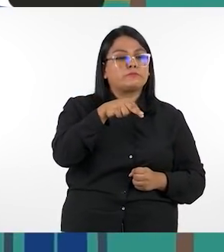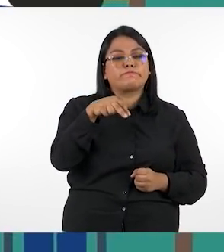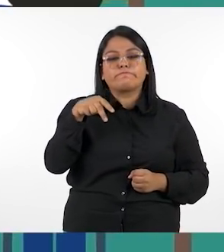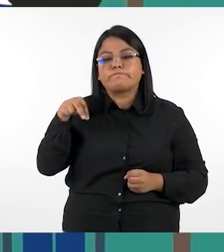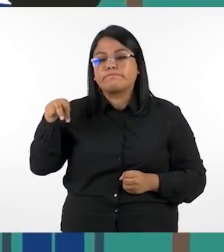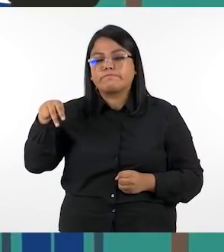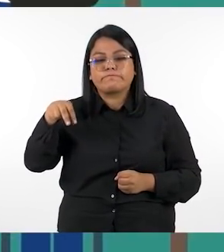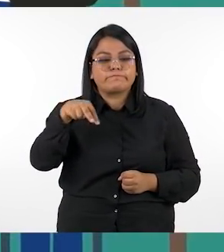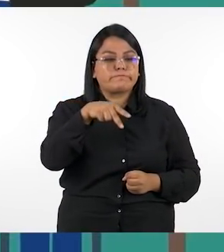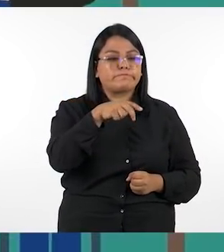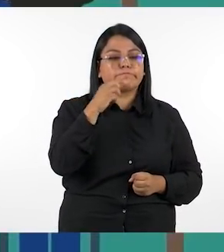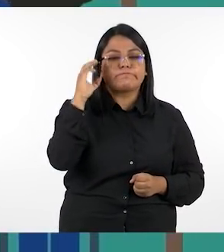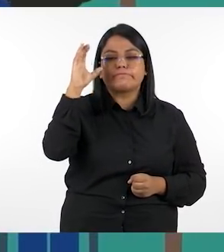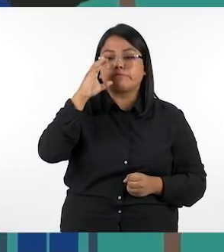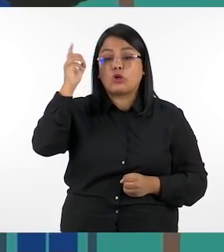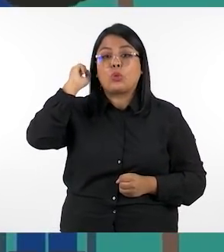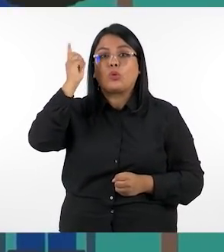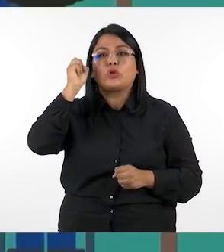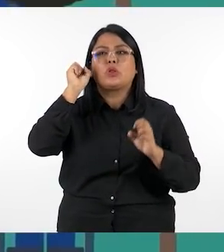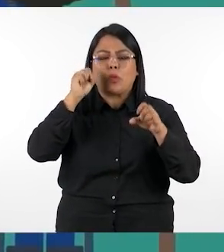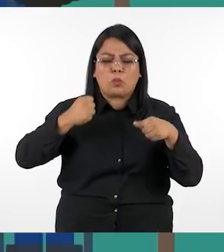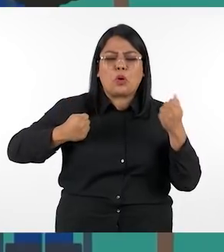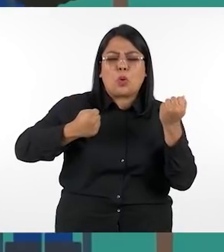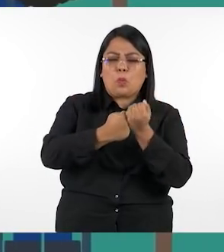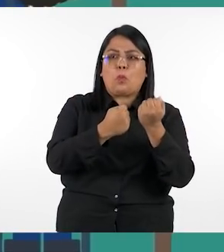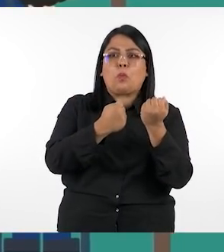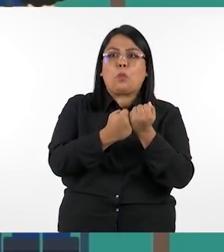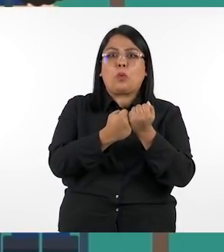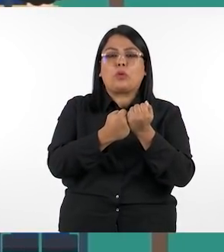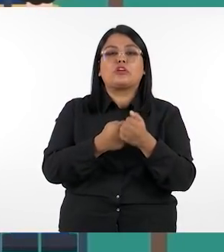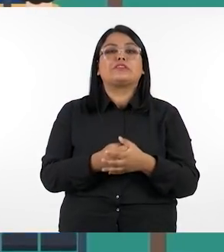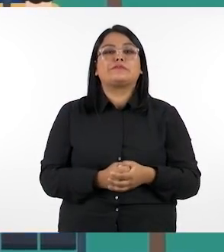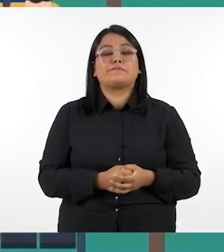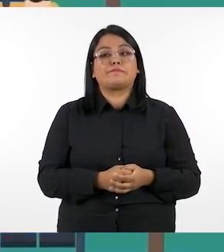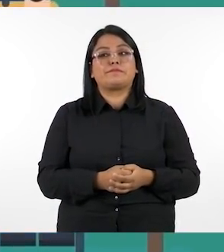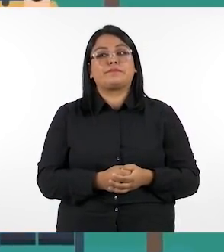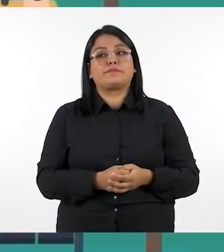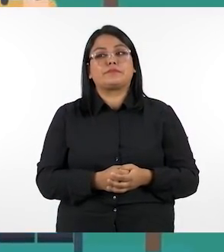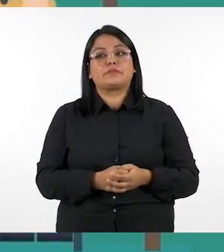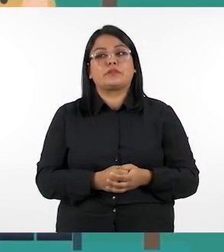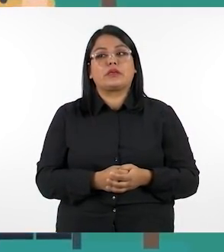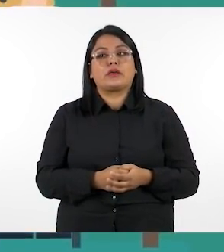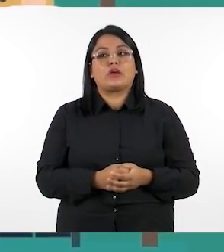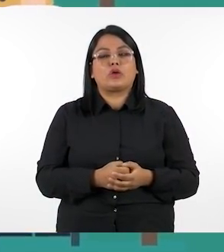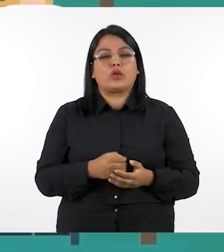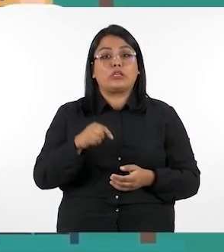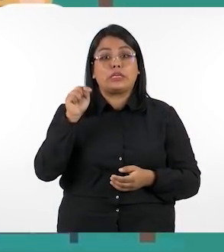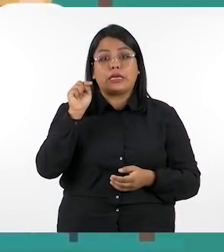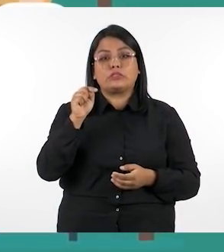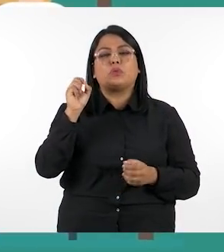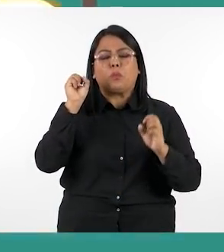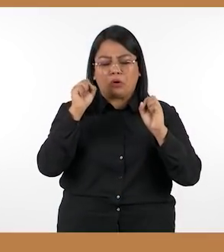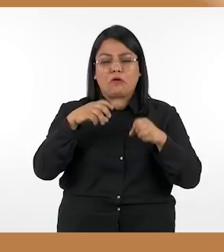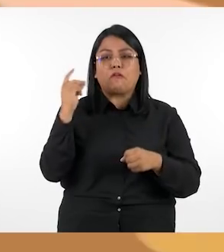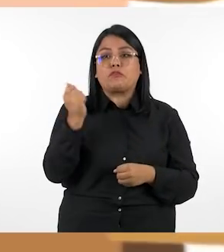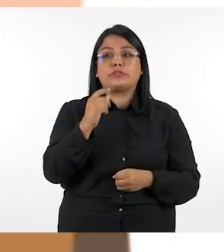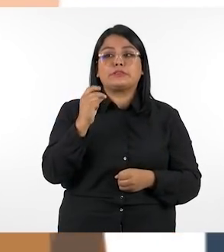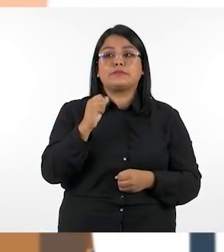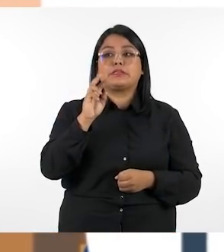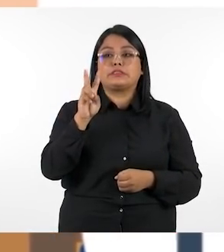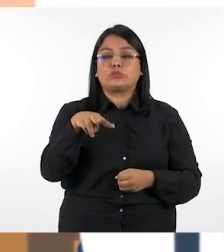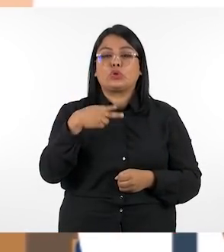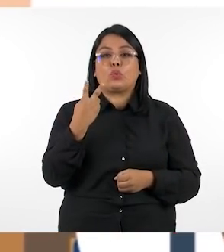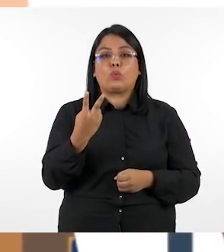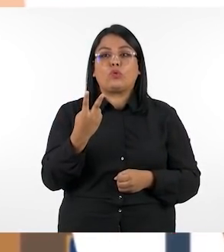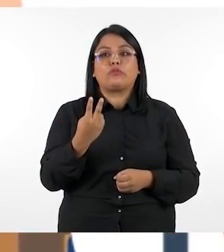estudiantes para apoyar cuando sea necesario y esta disposición en particular nos lo facilita en